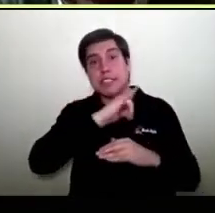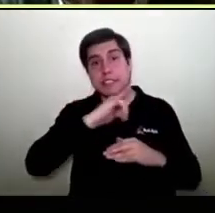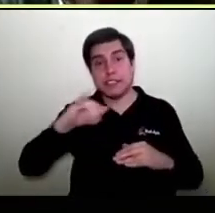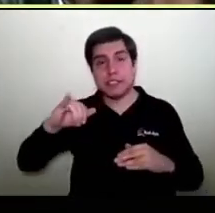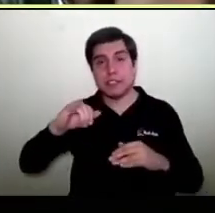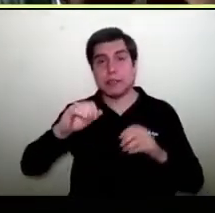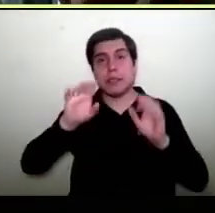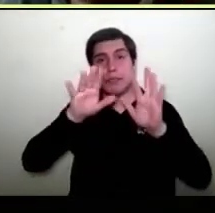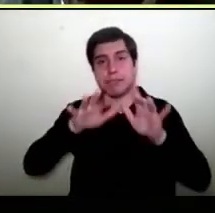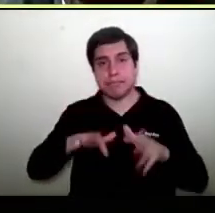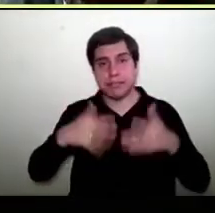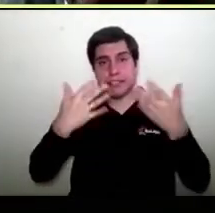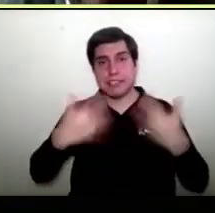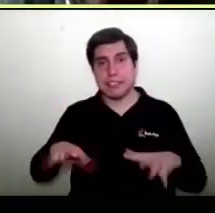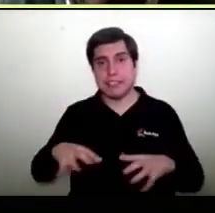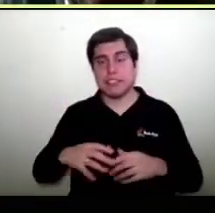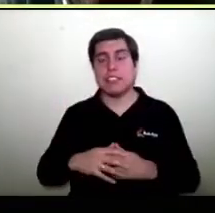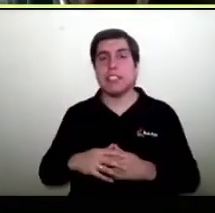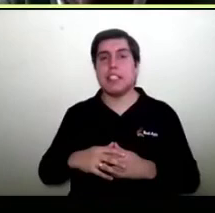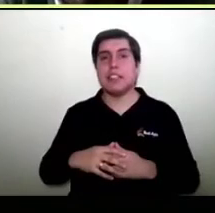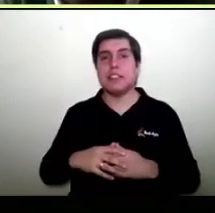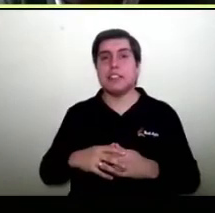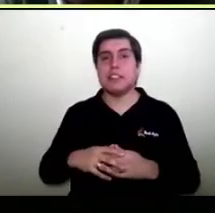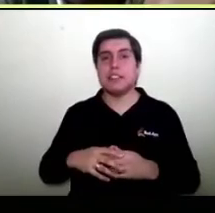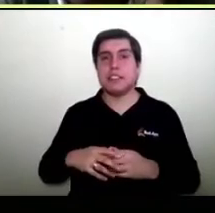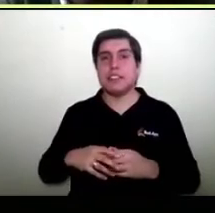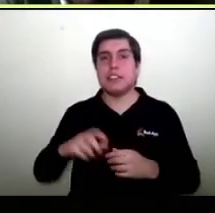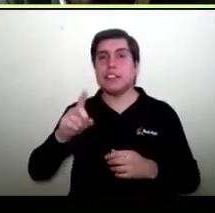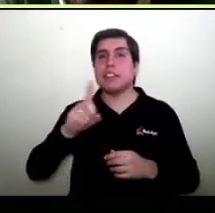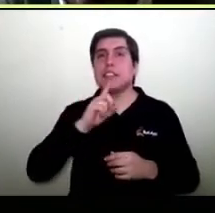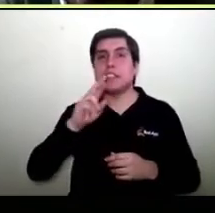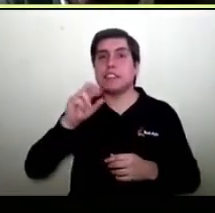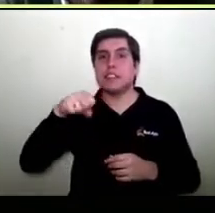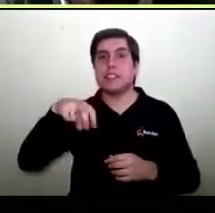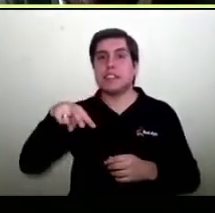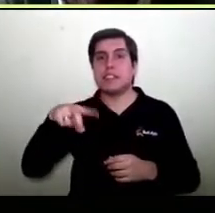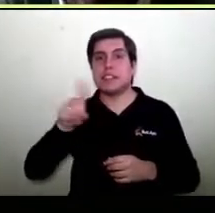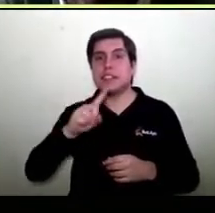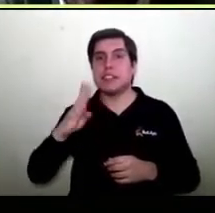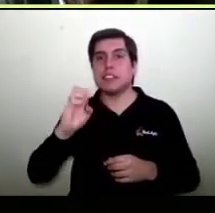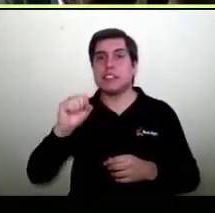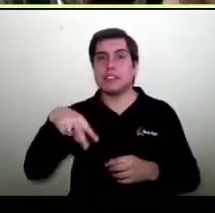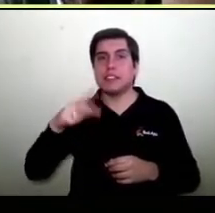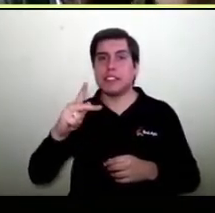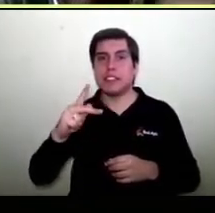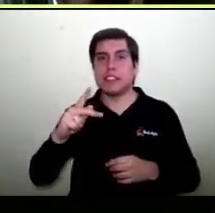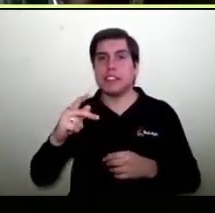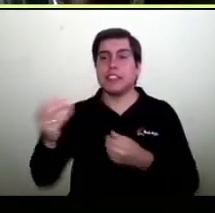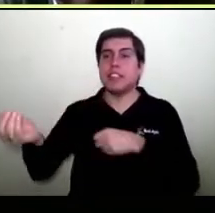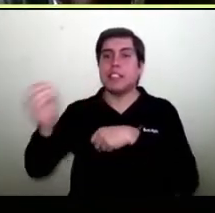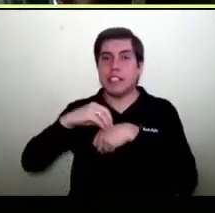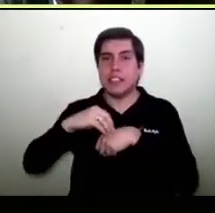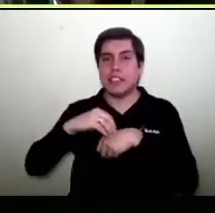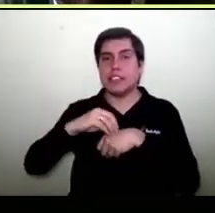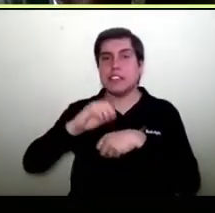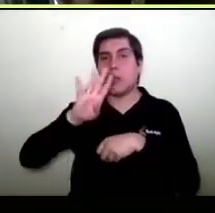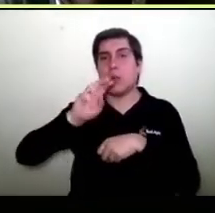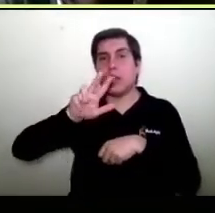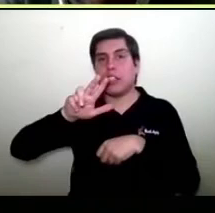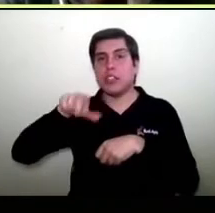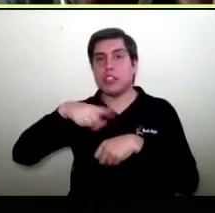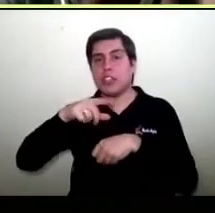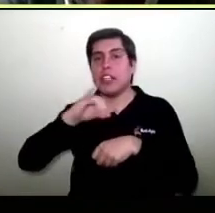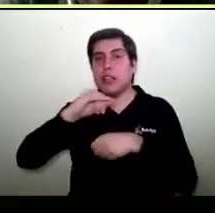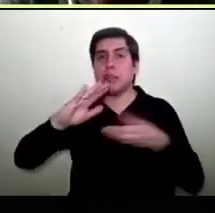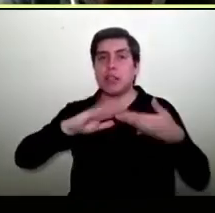que estás creada en Comunidad C creas tu botón en Transpac, Transpac te va a devolver un código en 48 horas. Ese código tú lo ingresas en el perfil de Comunidad